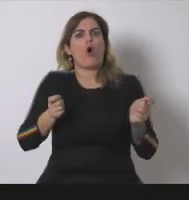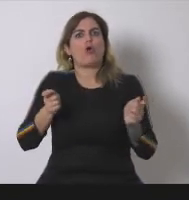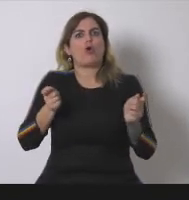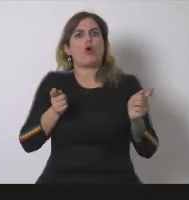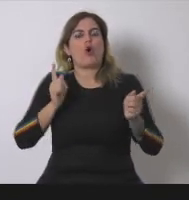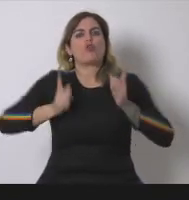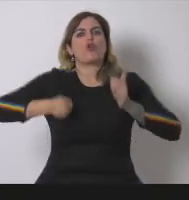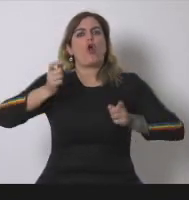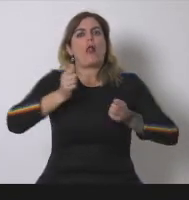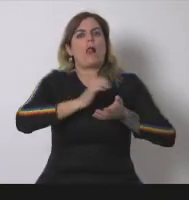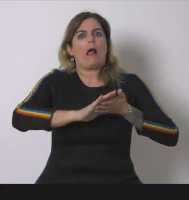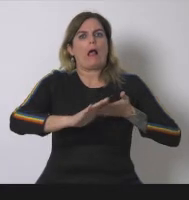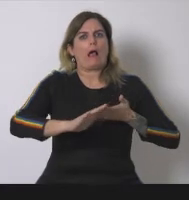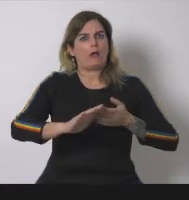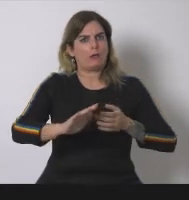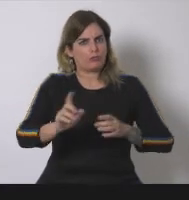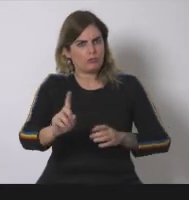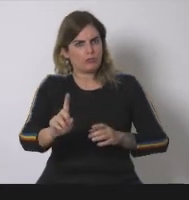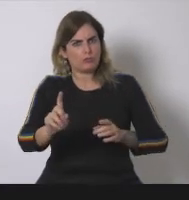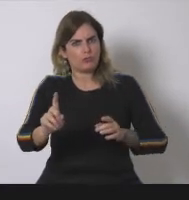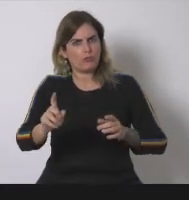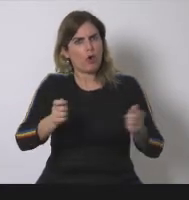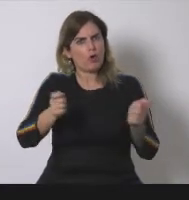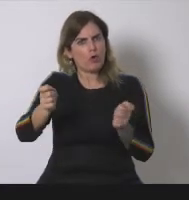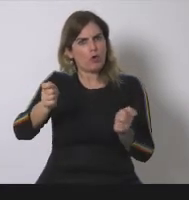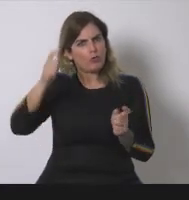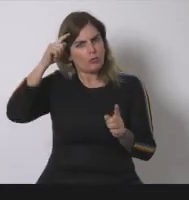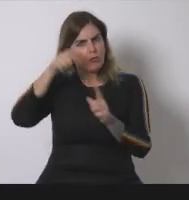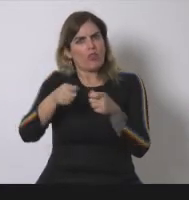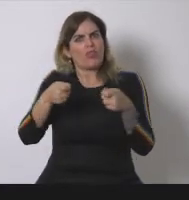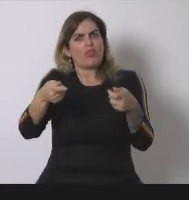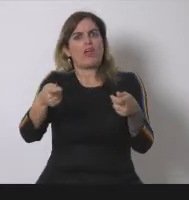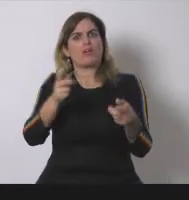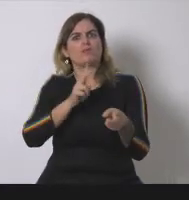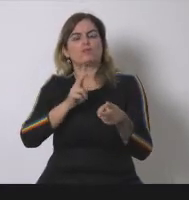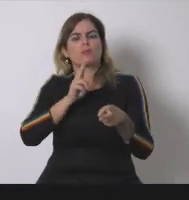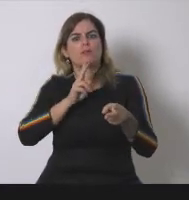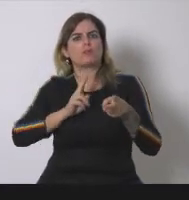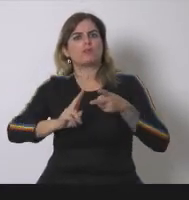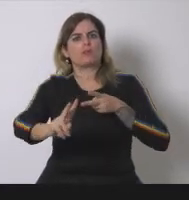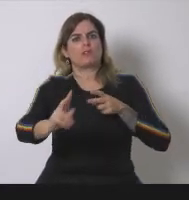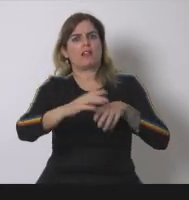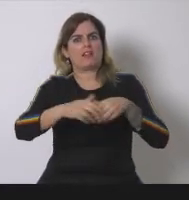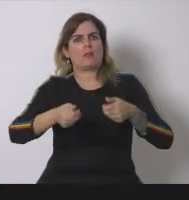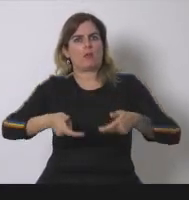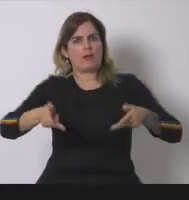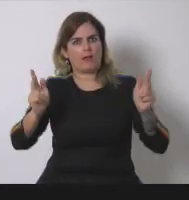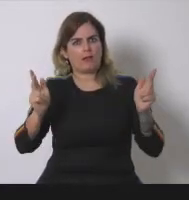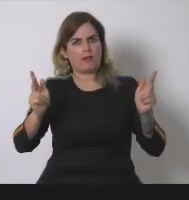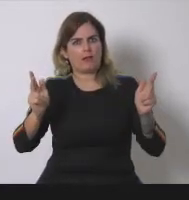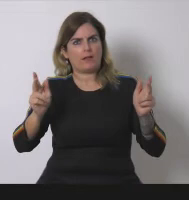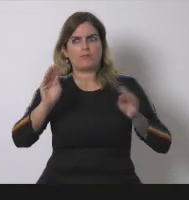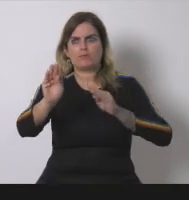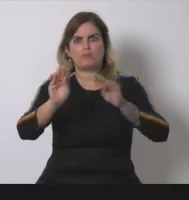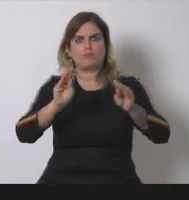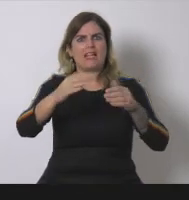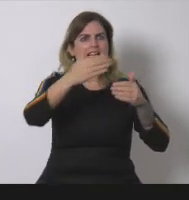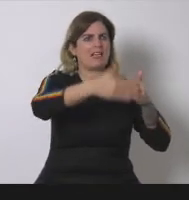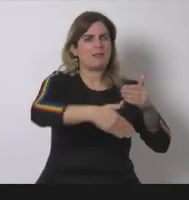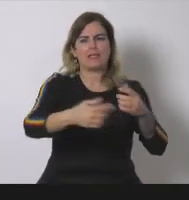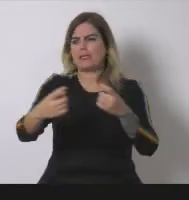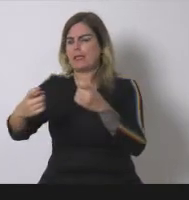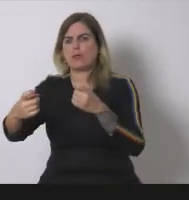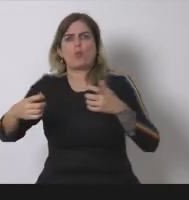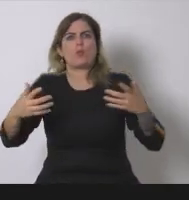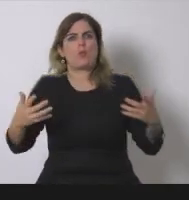pregunta fundamental sobre los límites y las necesidades a la pregunta sobre los límites y las necesidades que